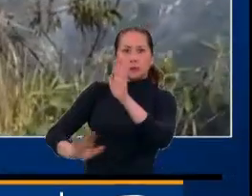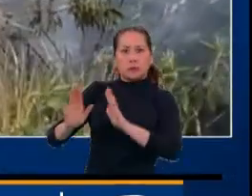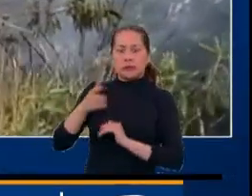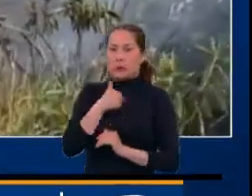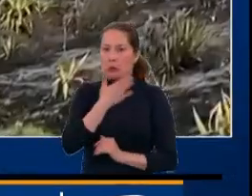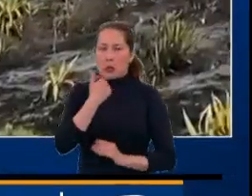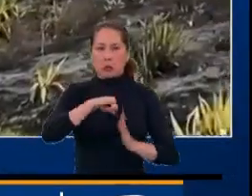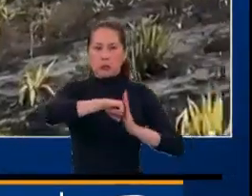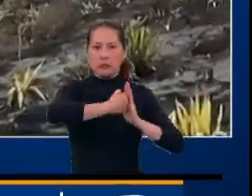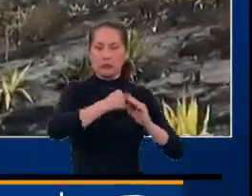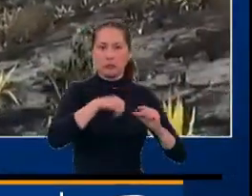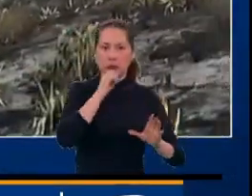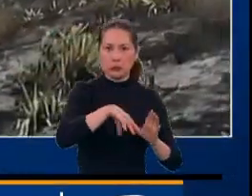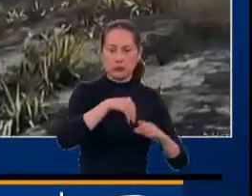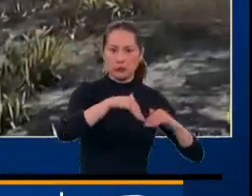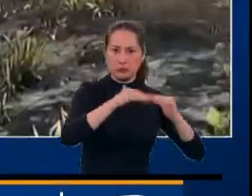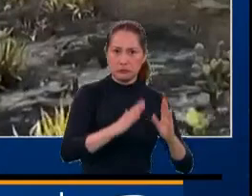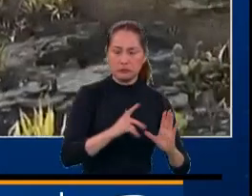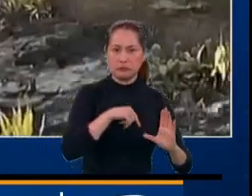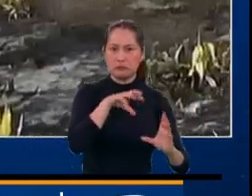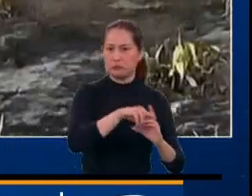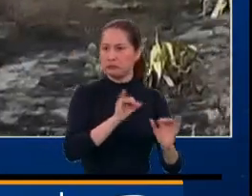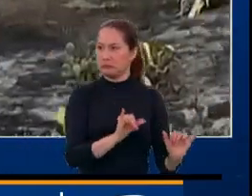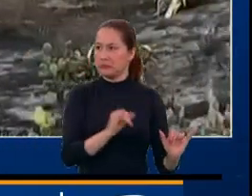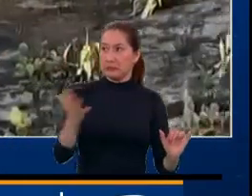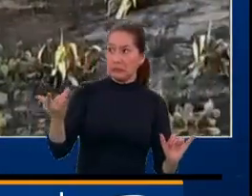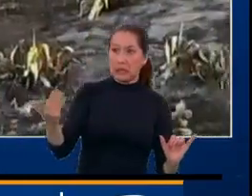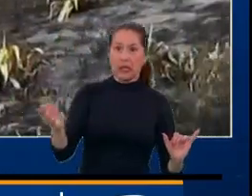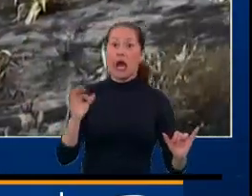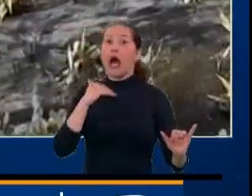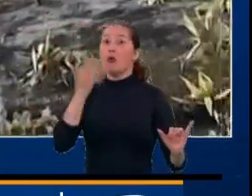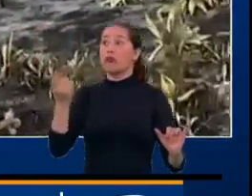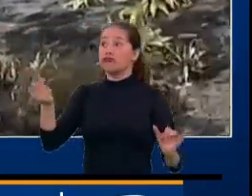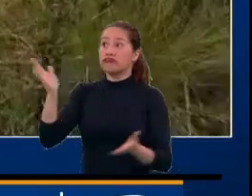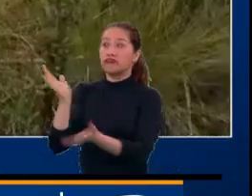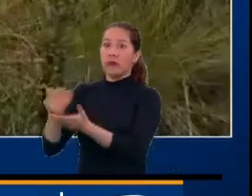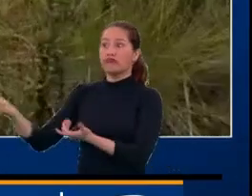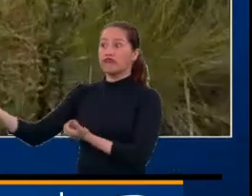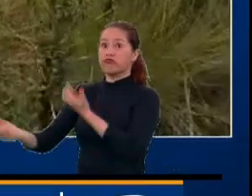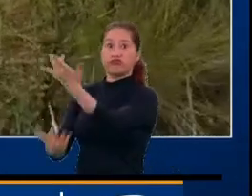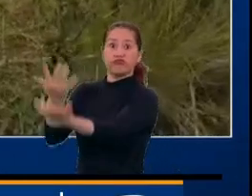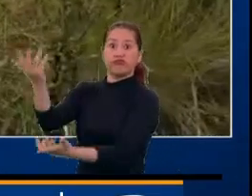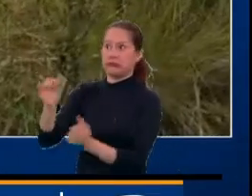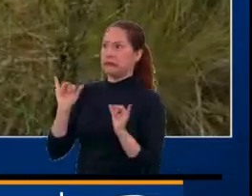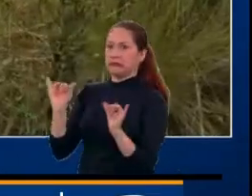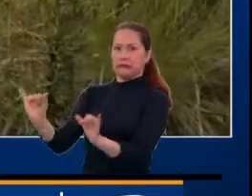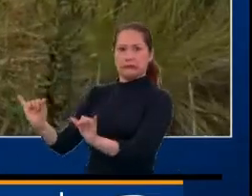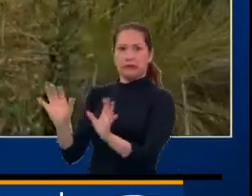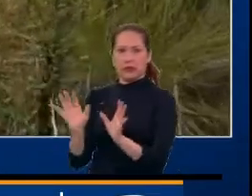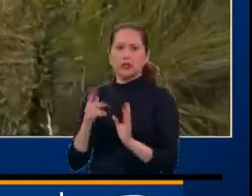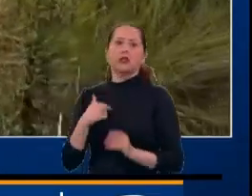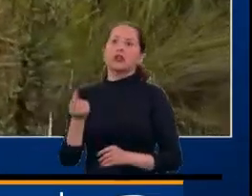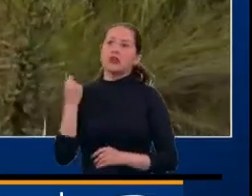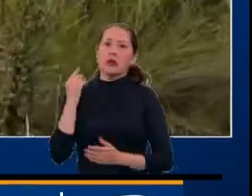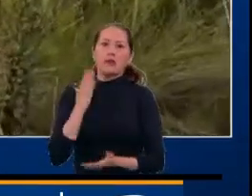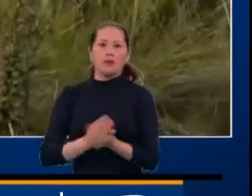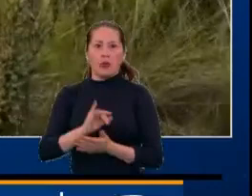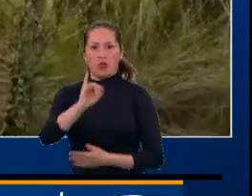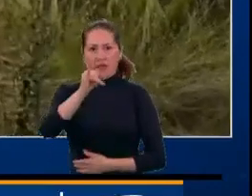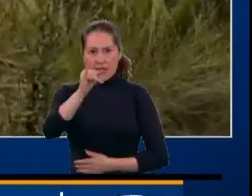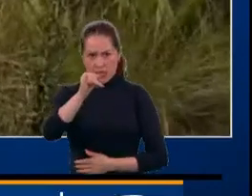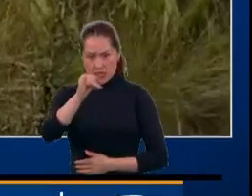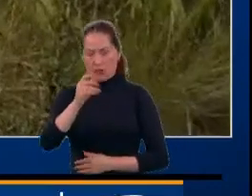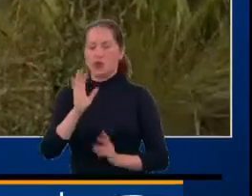controlado en un 100% este incendio que inició el día jueves y que ha estado controlado en un par de